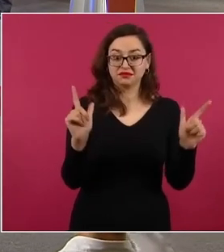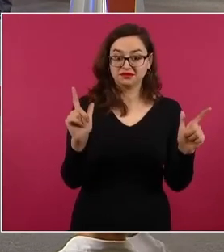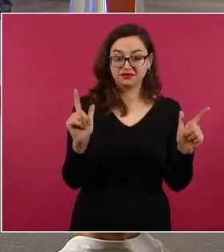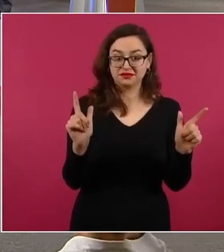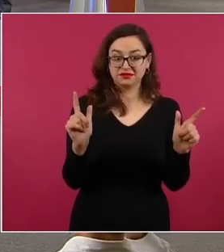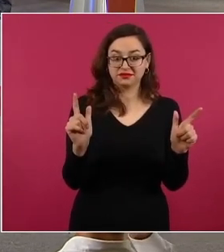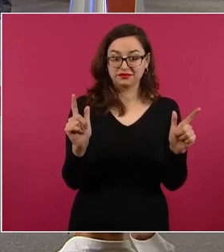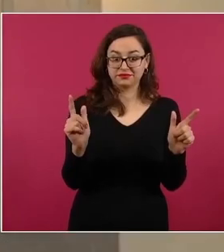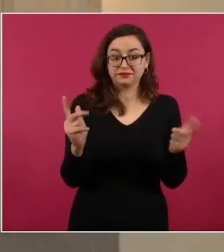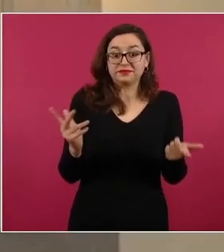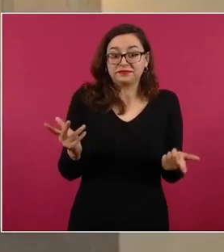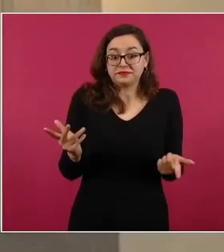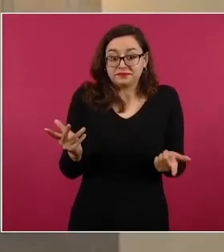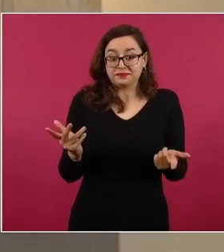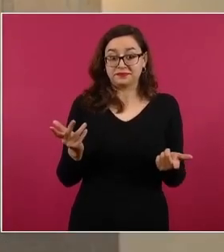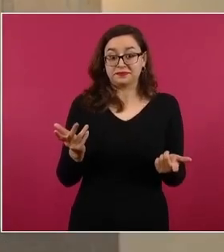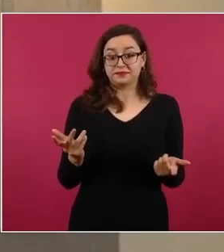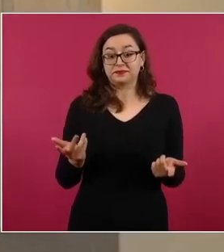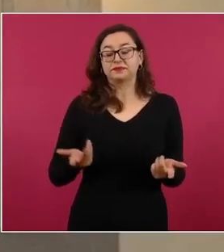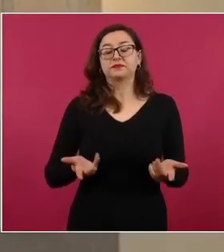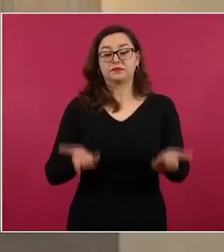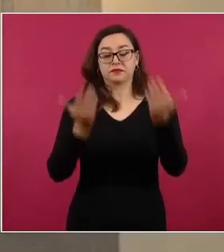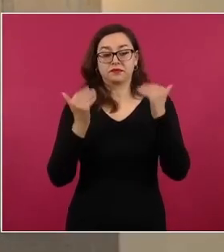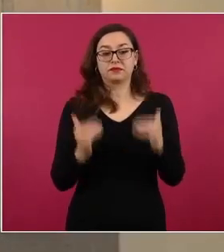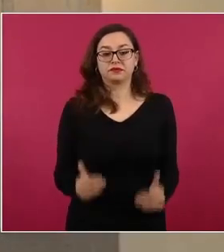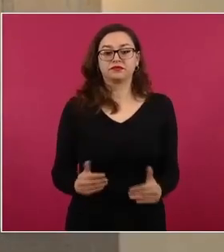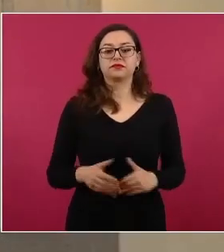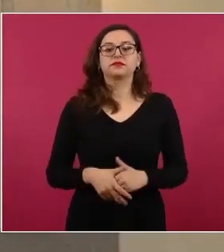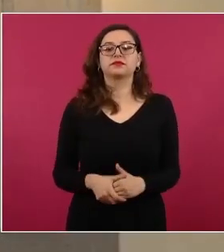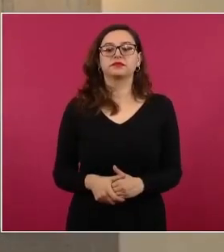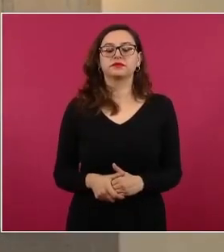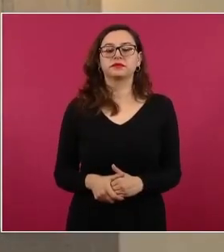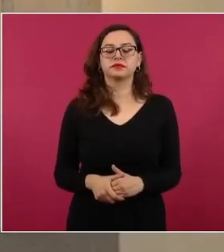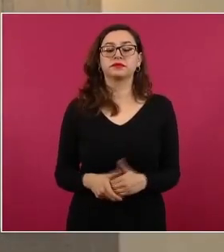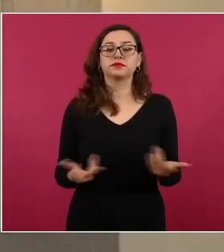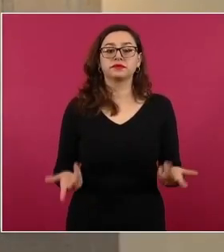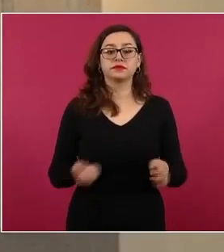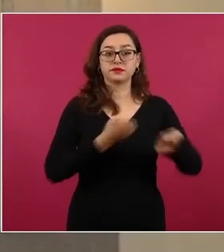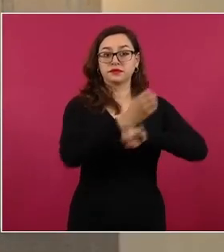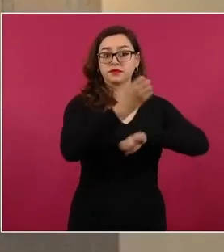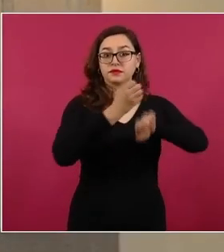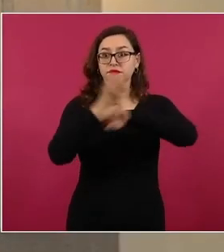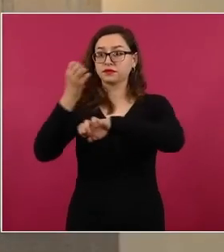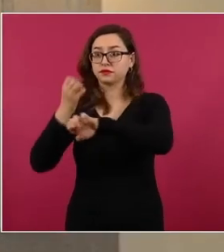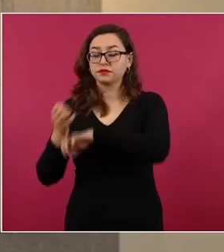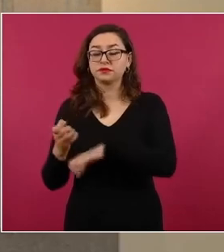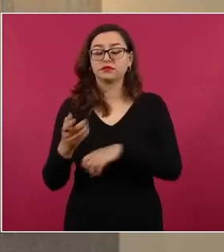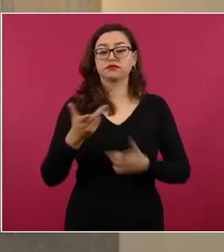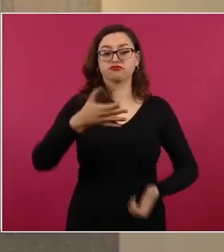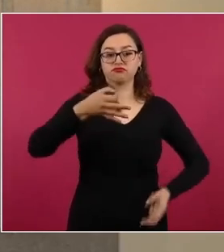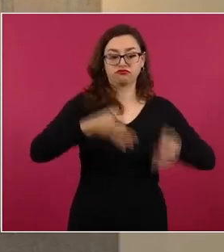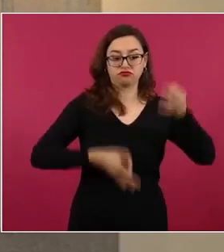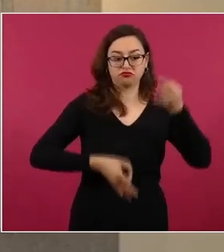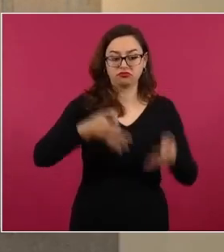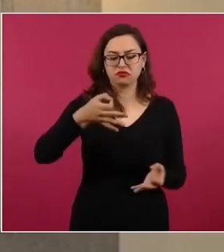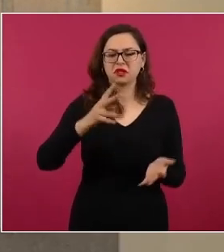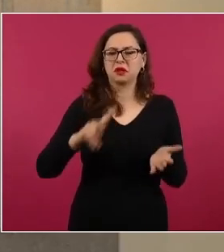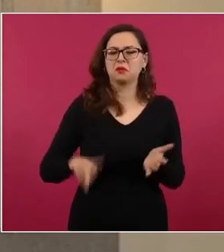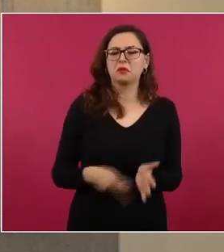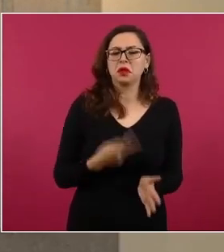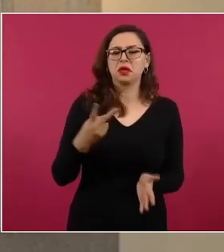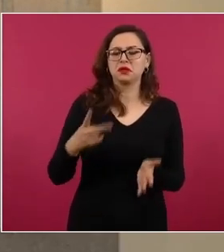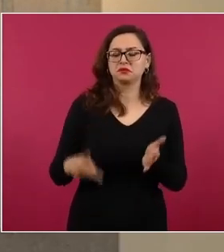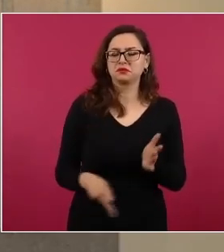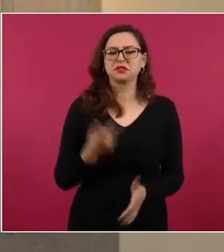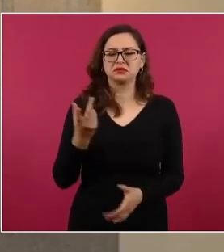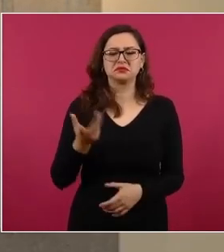decisiones de los jueces locales y federales que han repercutido en la impunidad y en la